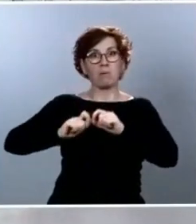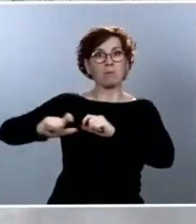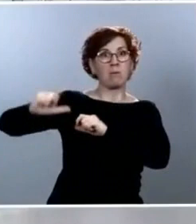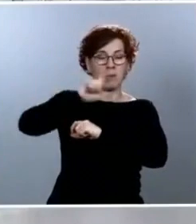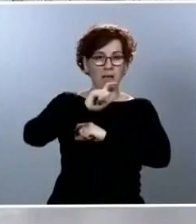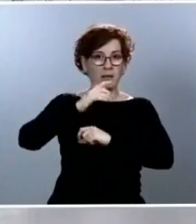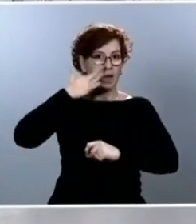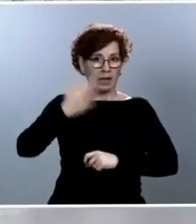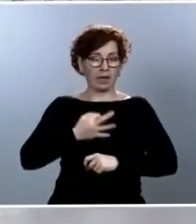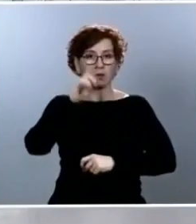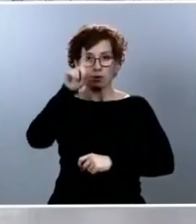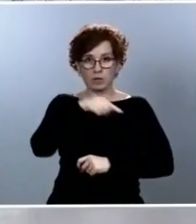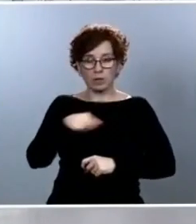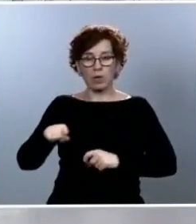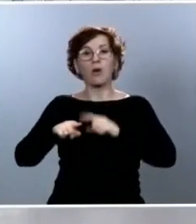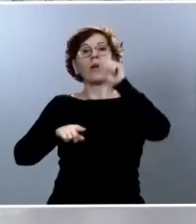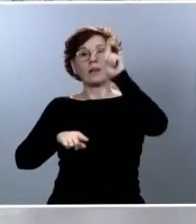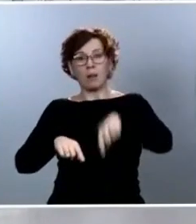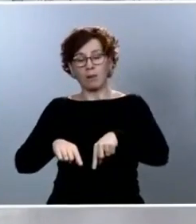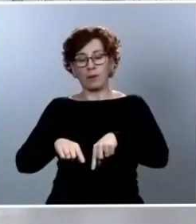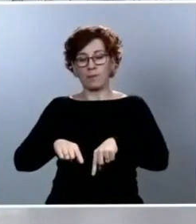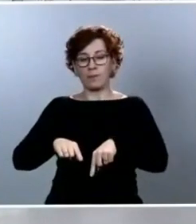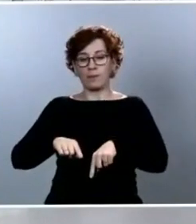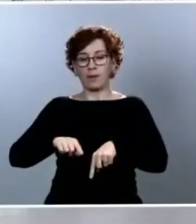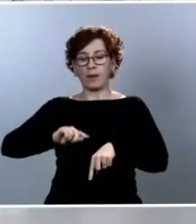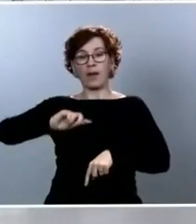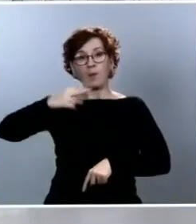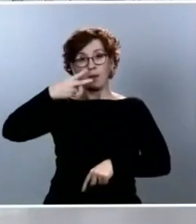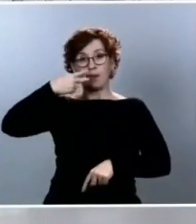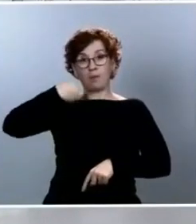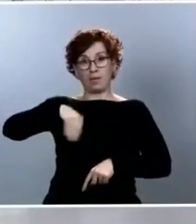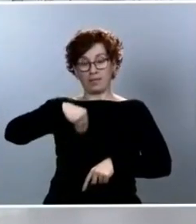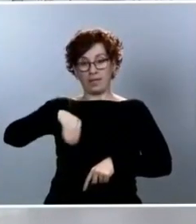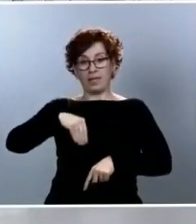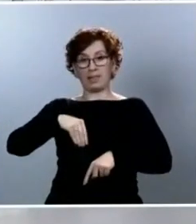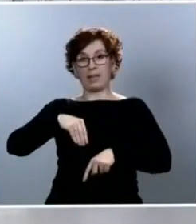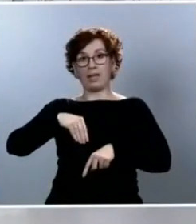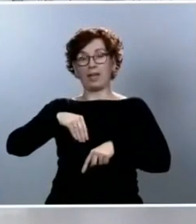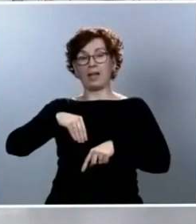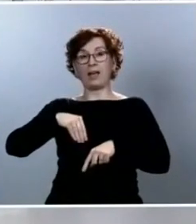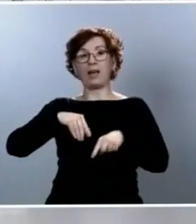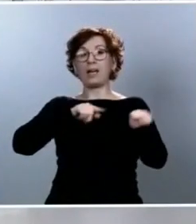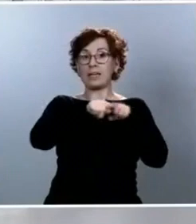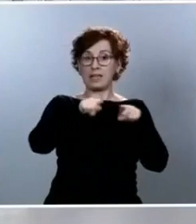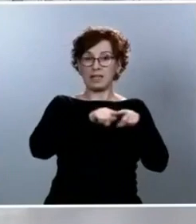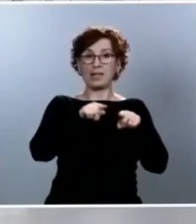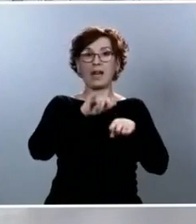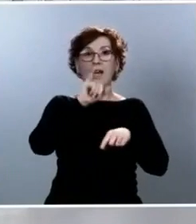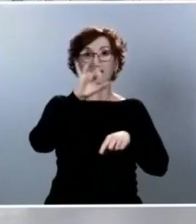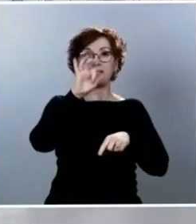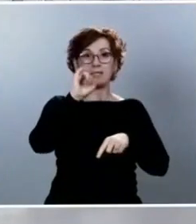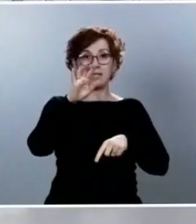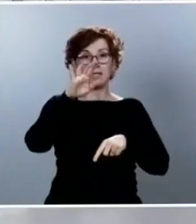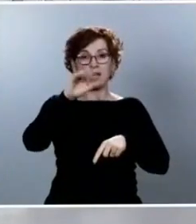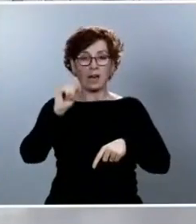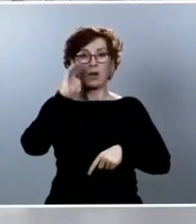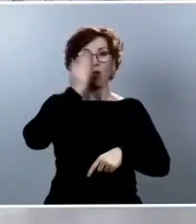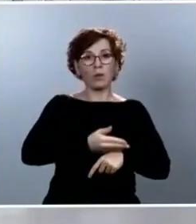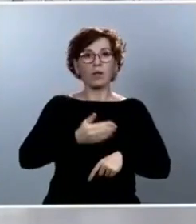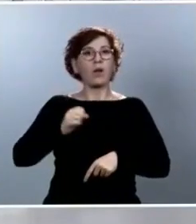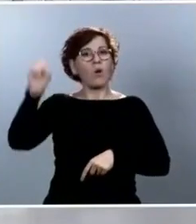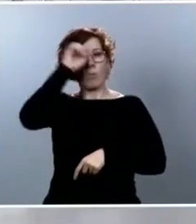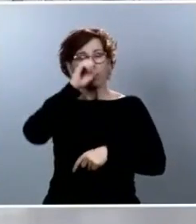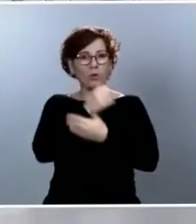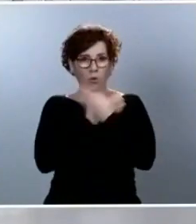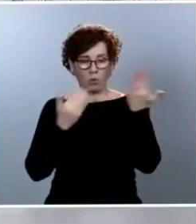vicepresidente a la justicia por la condena de Isa Serra? ¿Y por qué Moncloa prescinde, a partir de mañana, de los responsables de las Fuerzas Armadas,